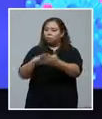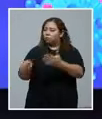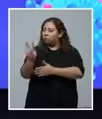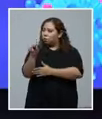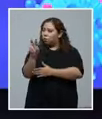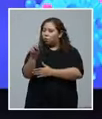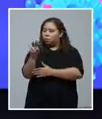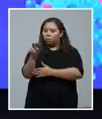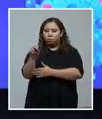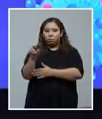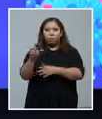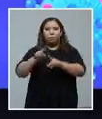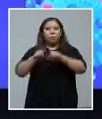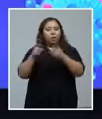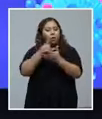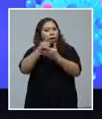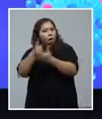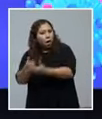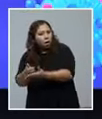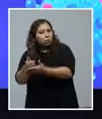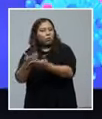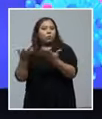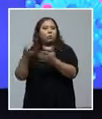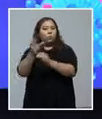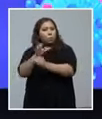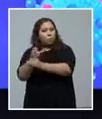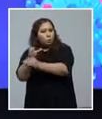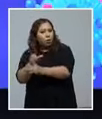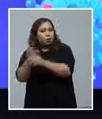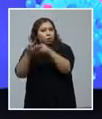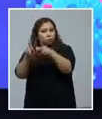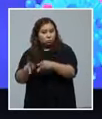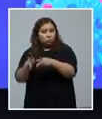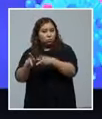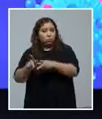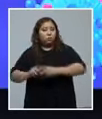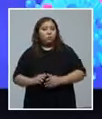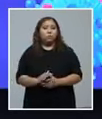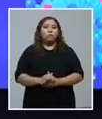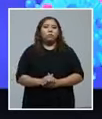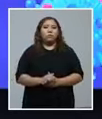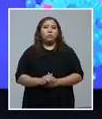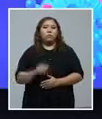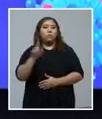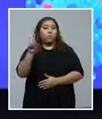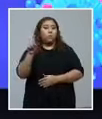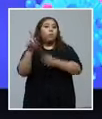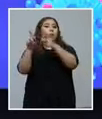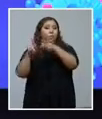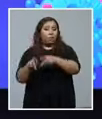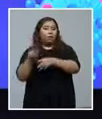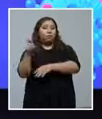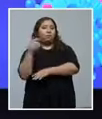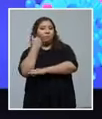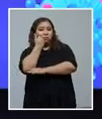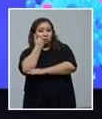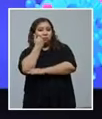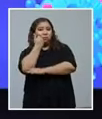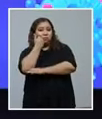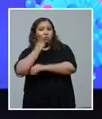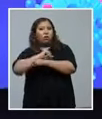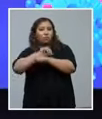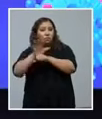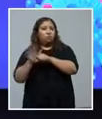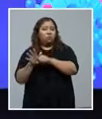medidas. En cualquier momento, a nuestra comunidad va a aparecer una persona contagiada de COVID-19. Eso es